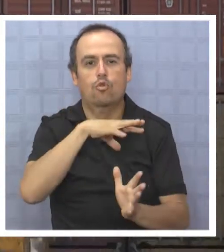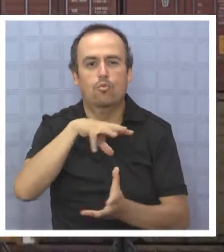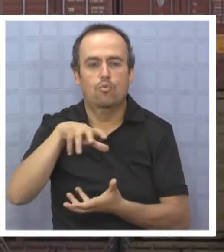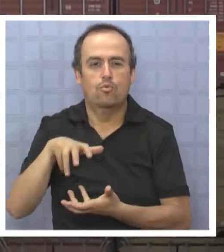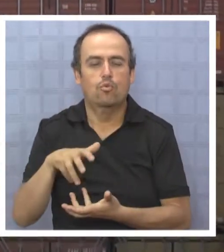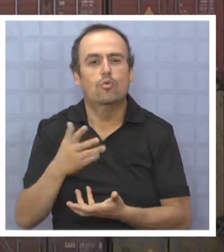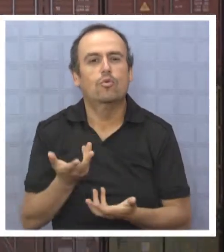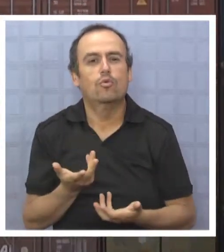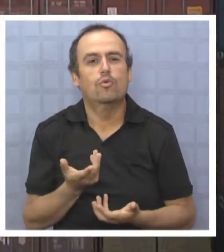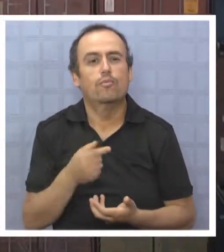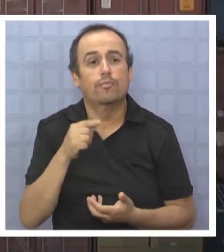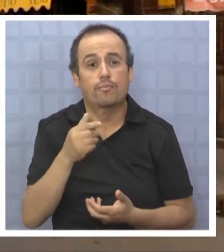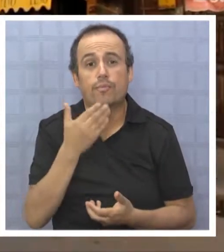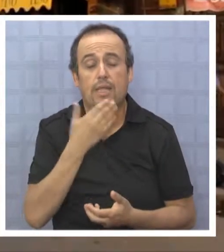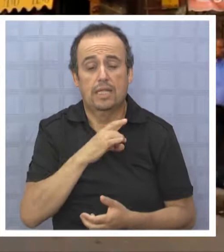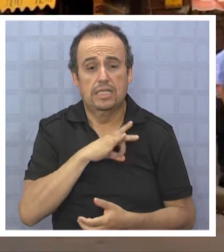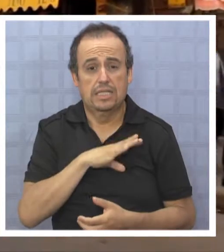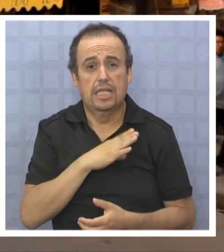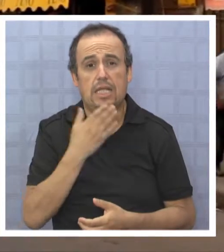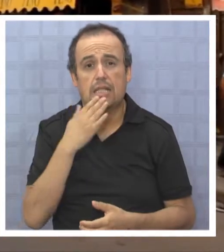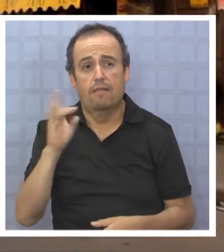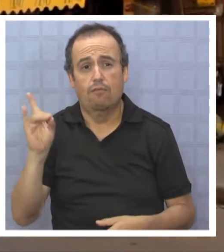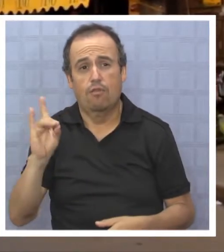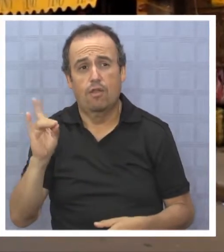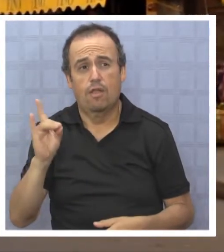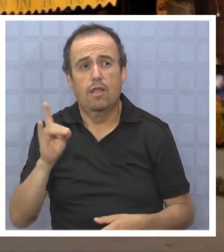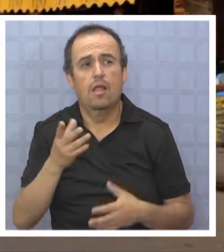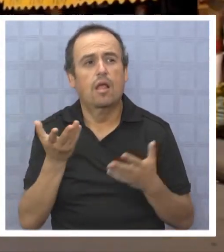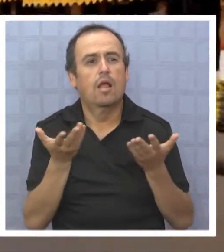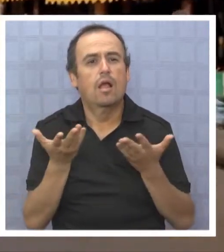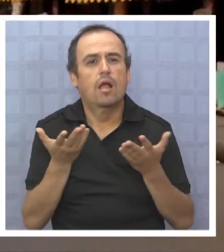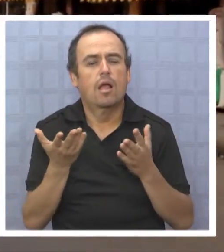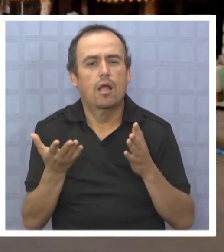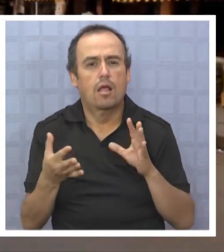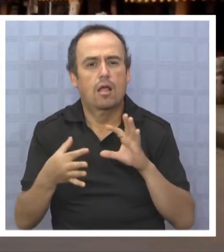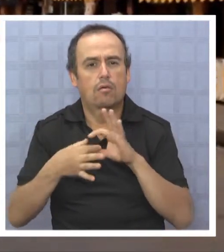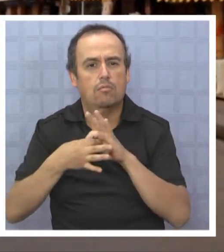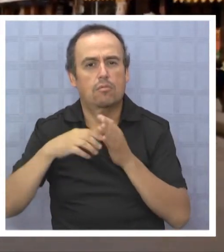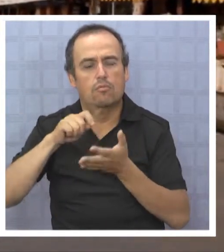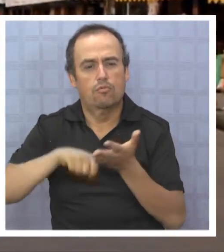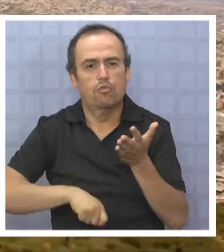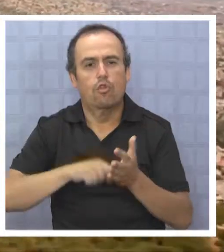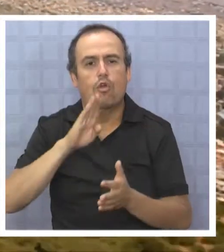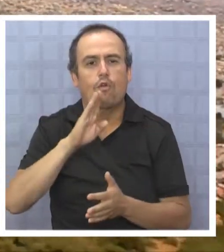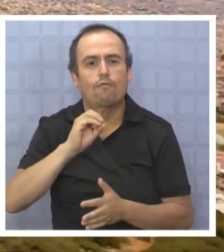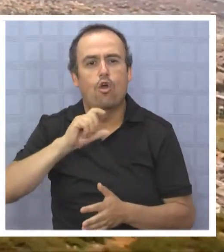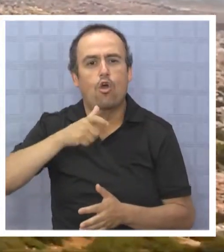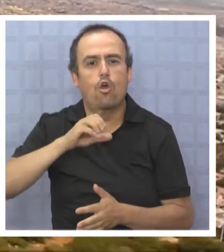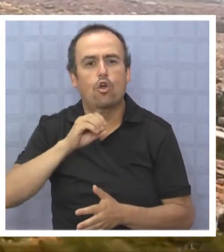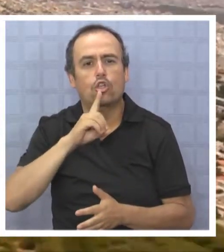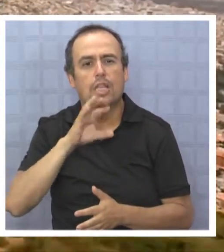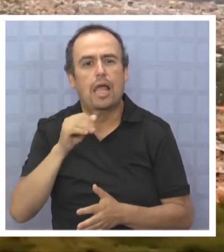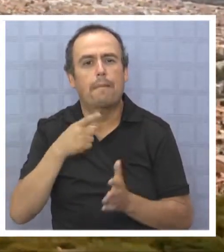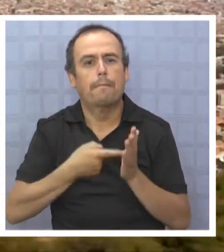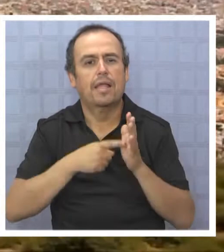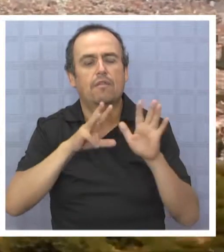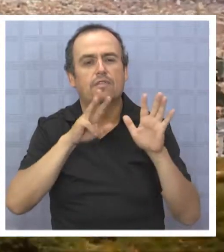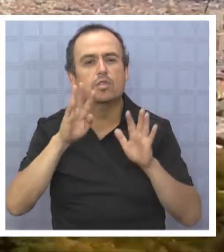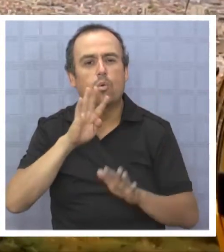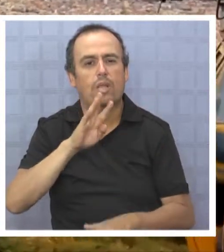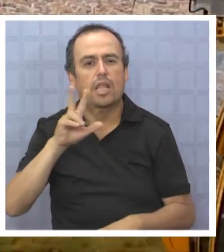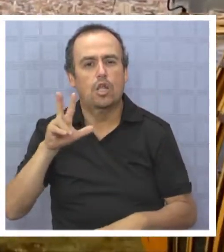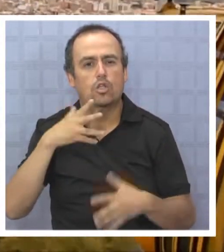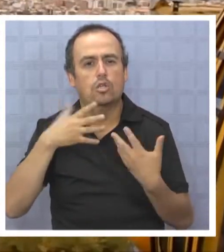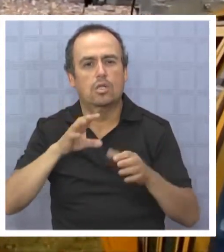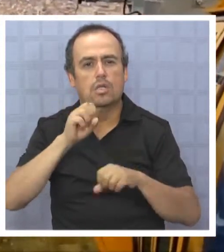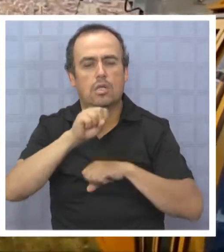destacar que tanto Chile como Bolivia forman parte del Pacto de Bogotá de 1948 que incluye la aceptación de la